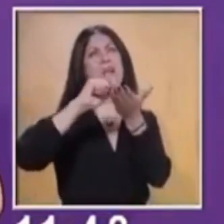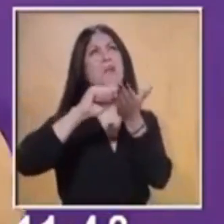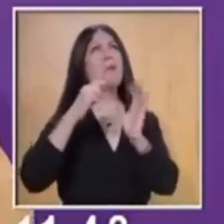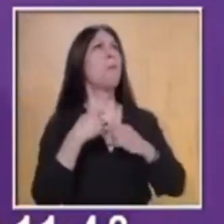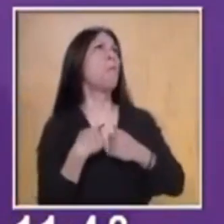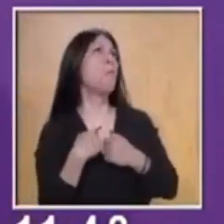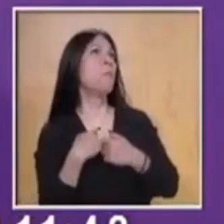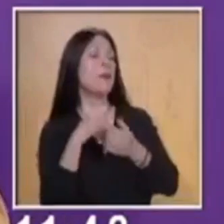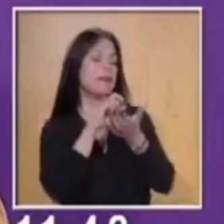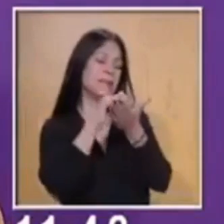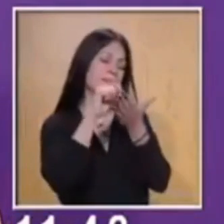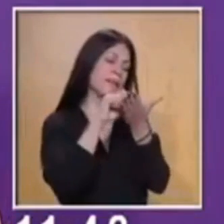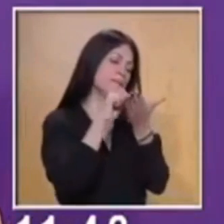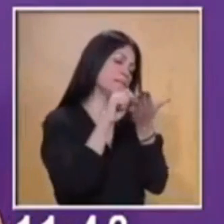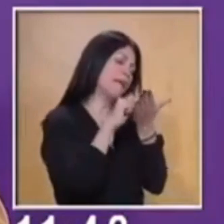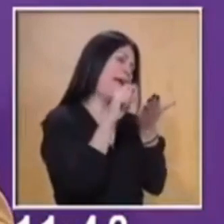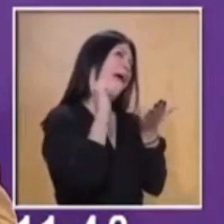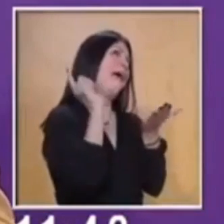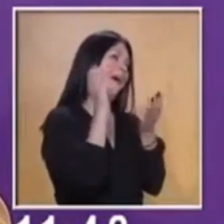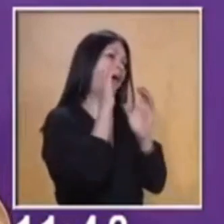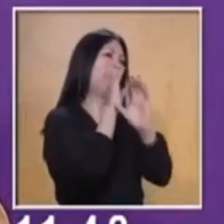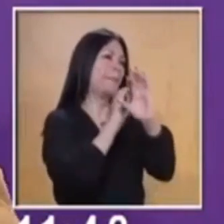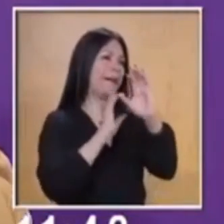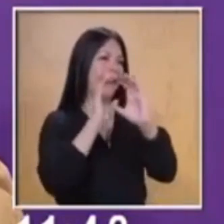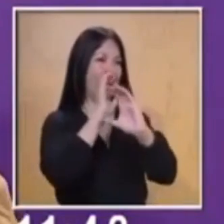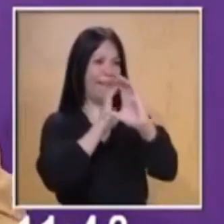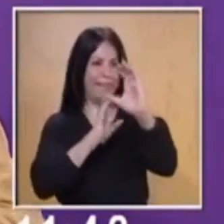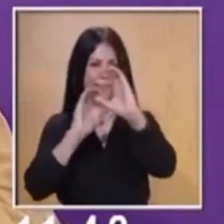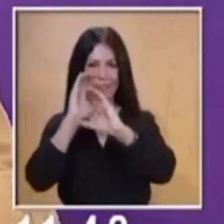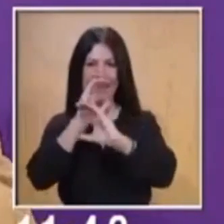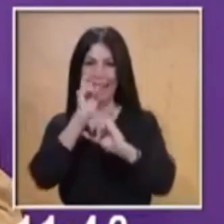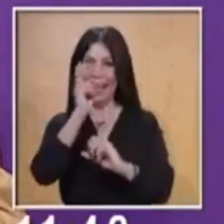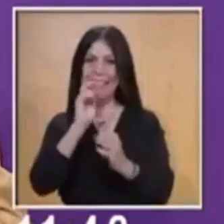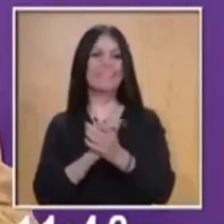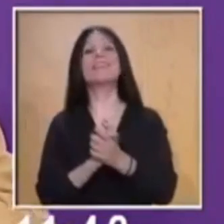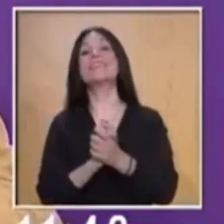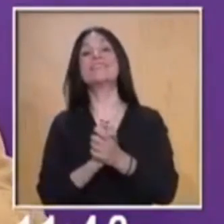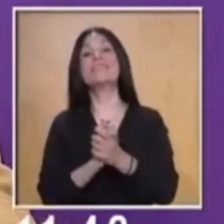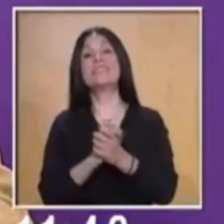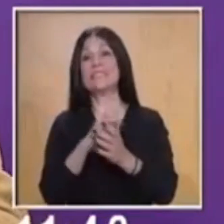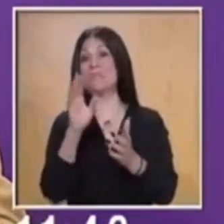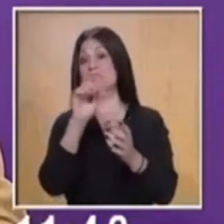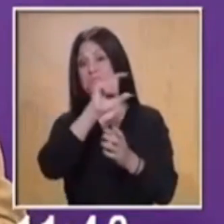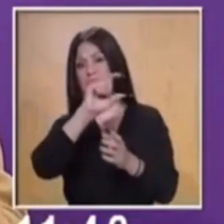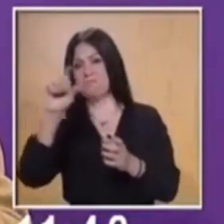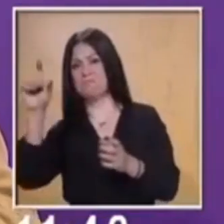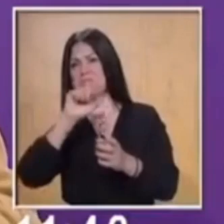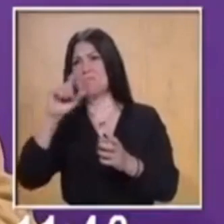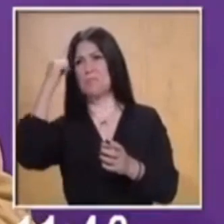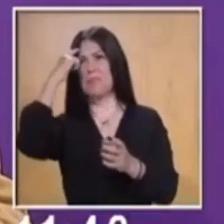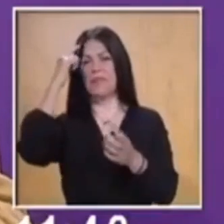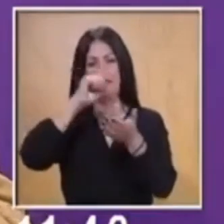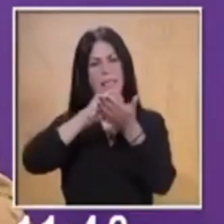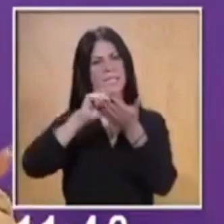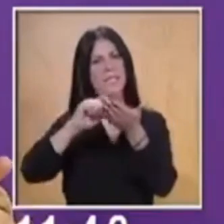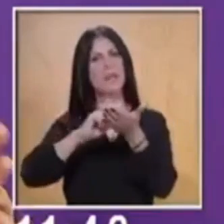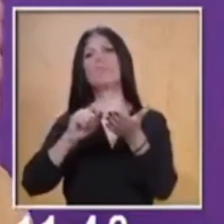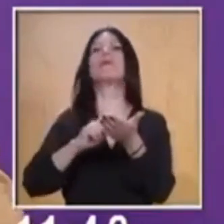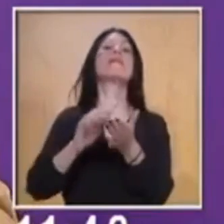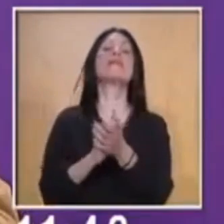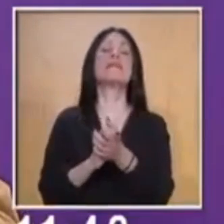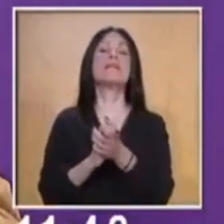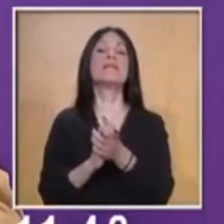estaba pensando en el transcurso de mi casa al programa que pueden ser útiles para ir aprendiendo esto como una pausa activa